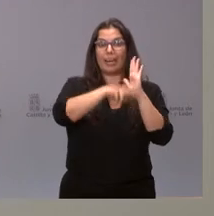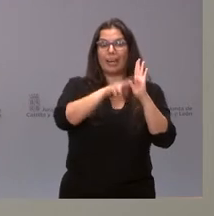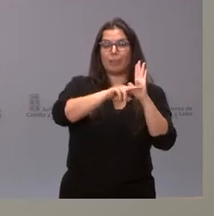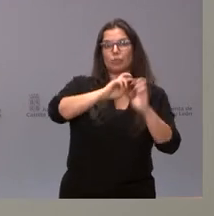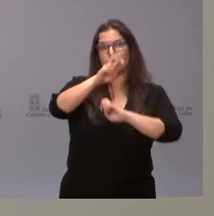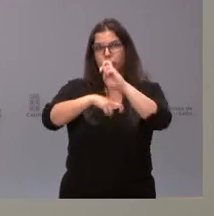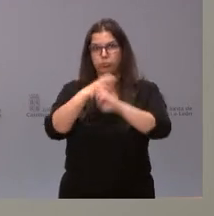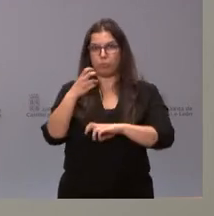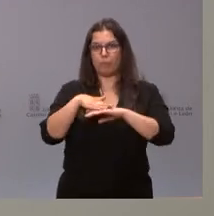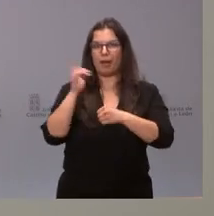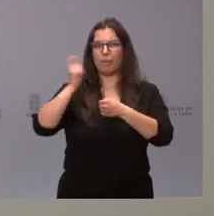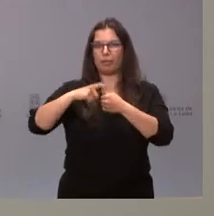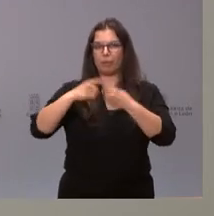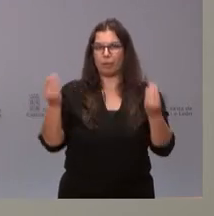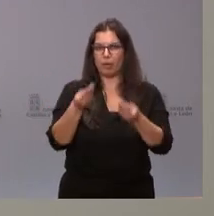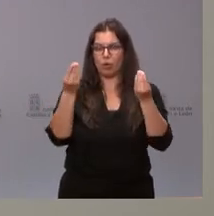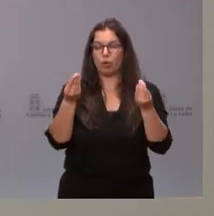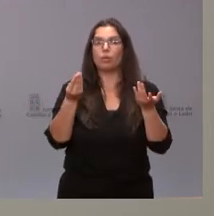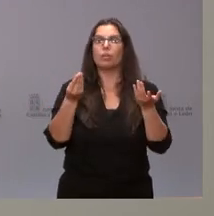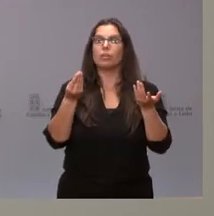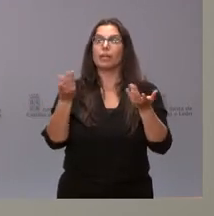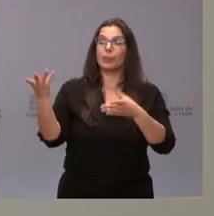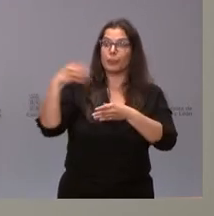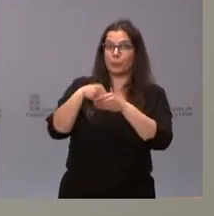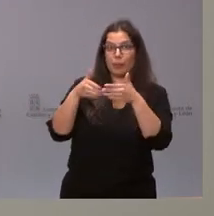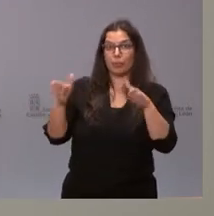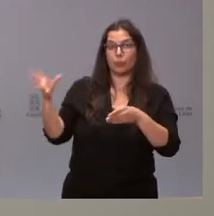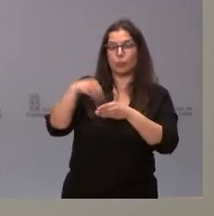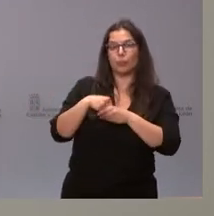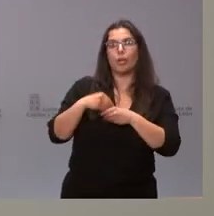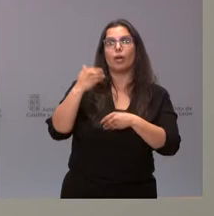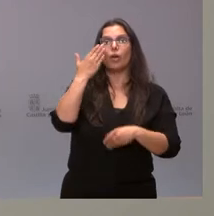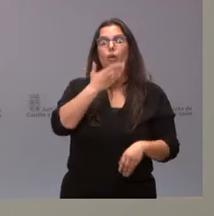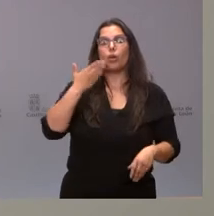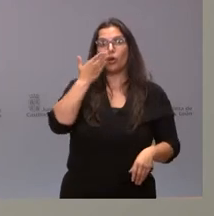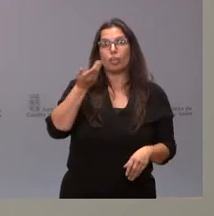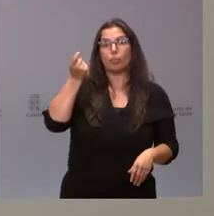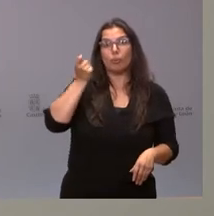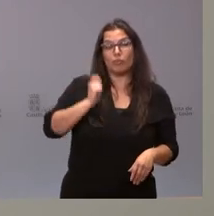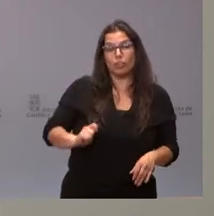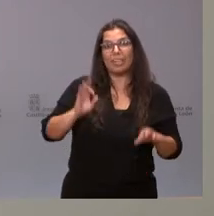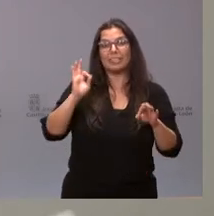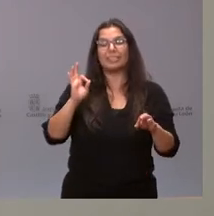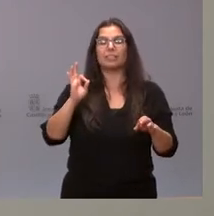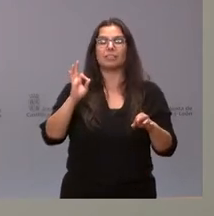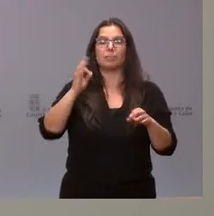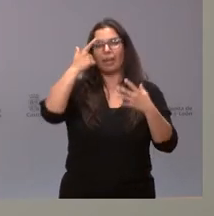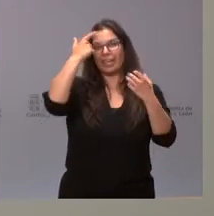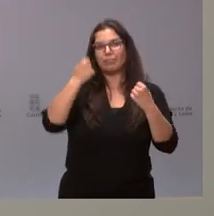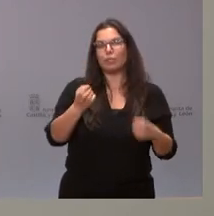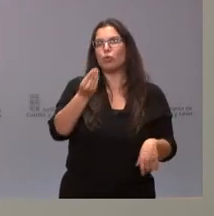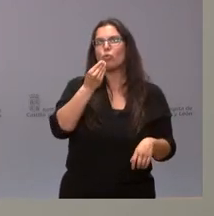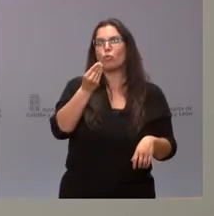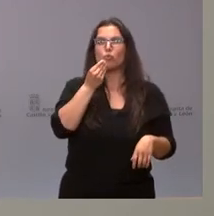participación y, en concreto, para incorporar al colegio profesional de dietistas y nutricionistas. Es un aspecto que nos permite